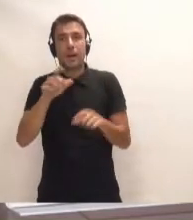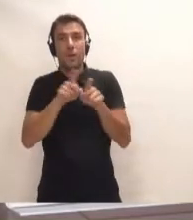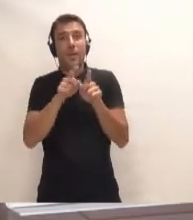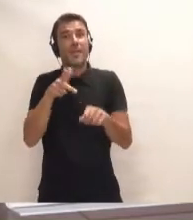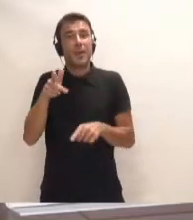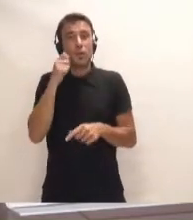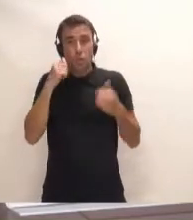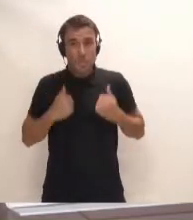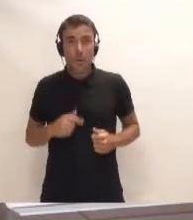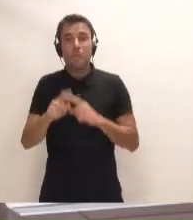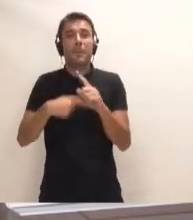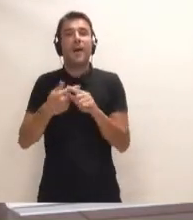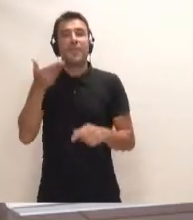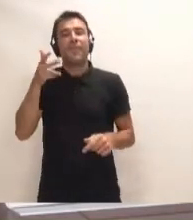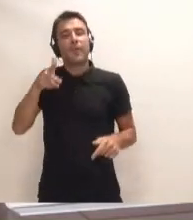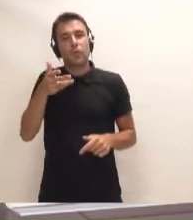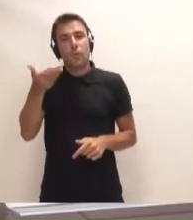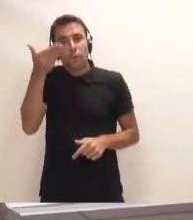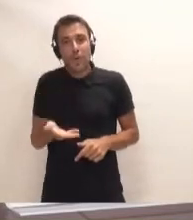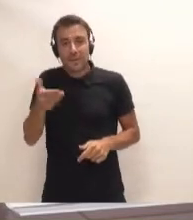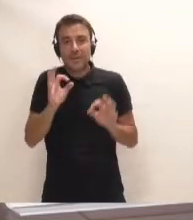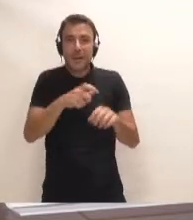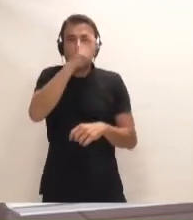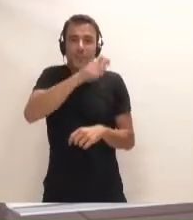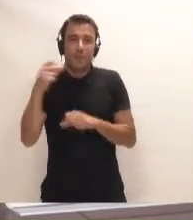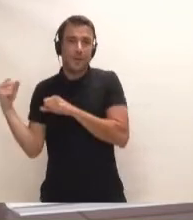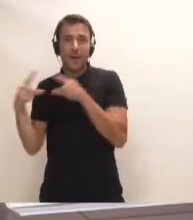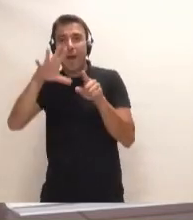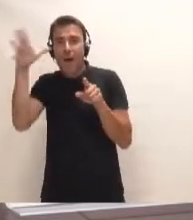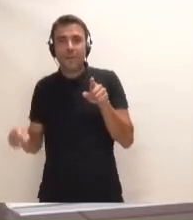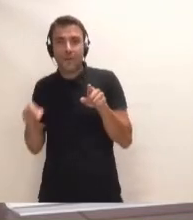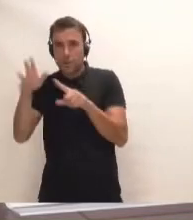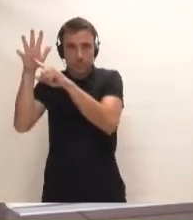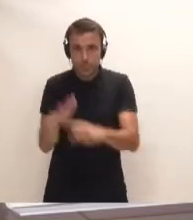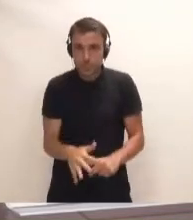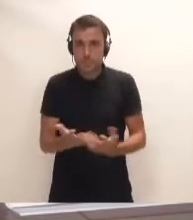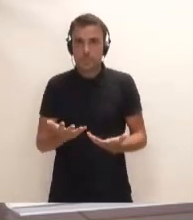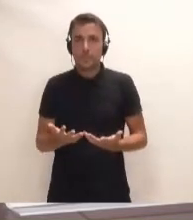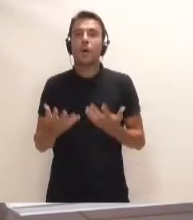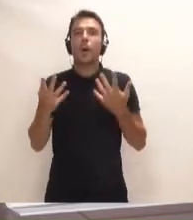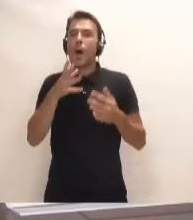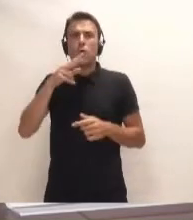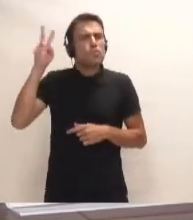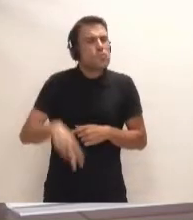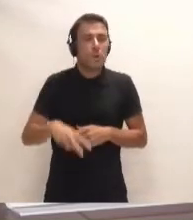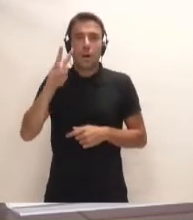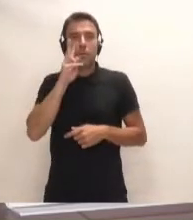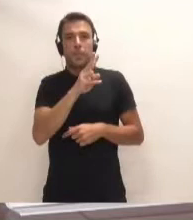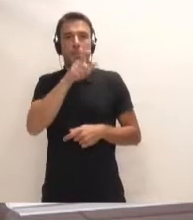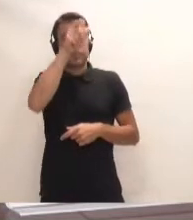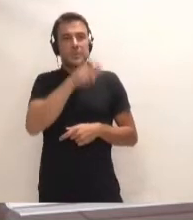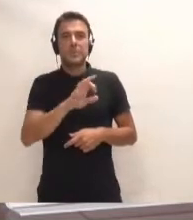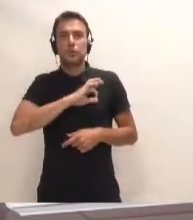derechos humanos y de los derechos fundamentales con las personas que llegan de África. Y nunca se le ha visto al señor presidente